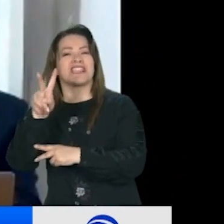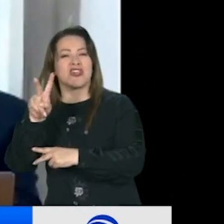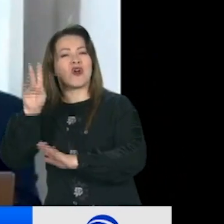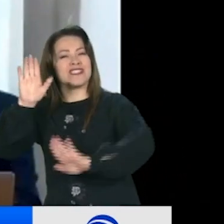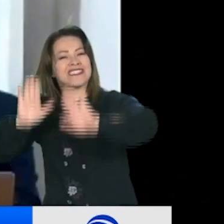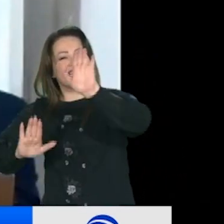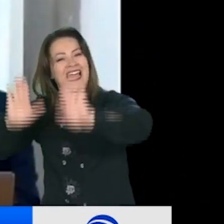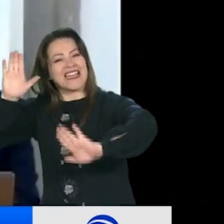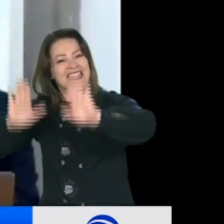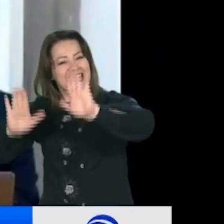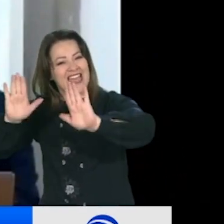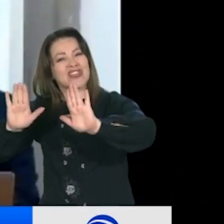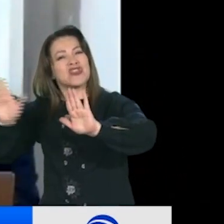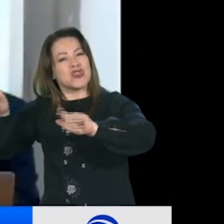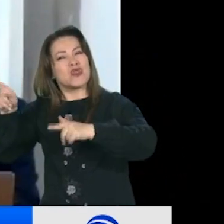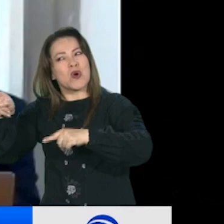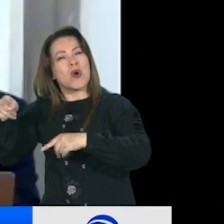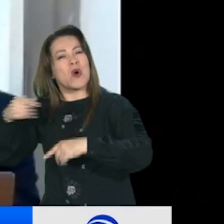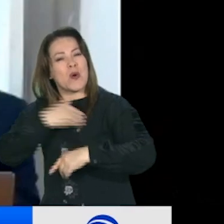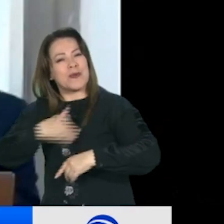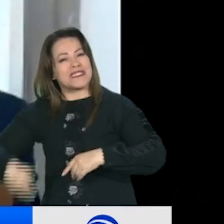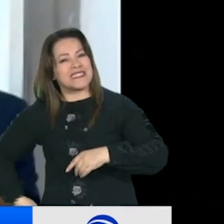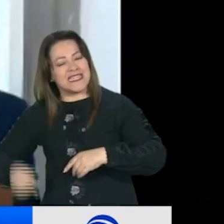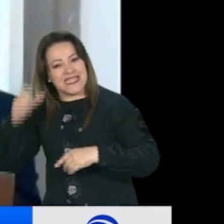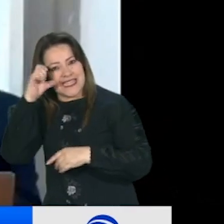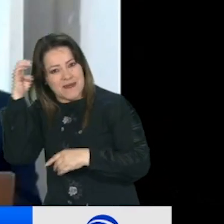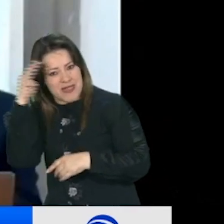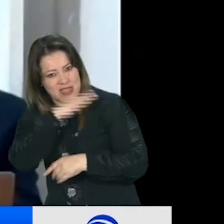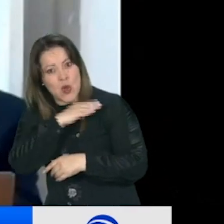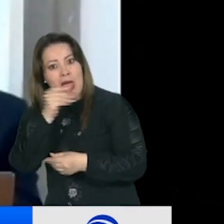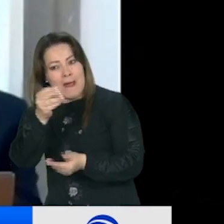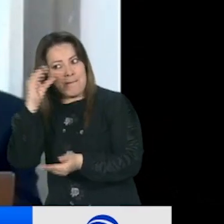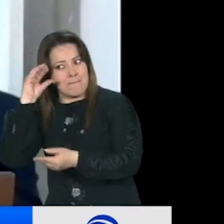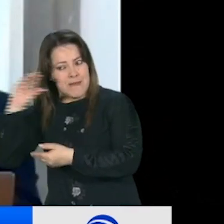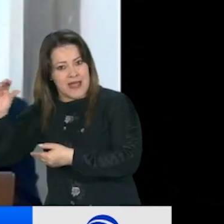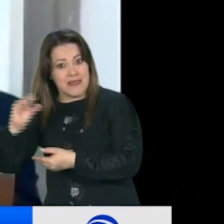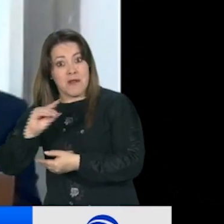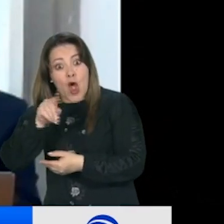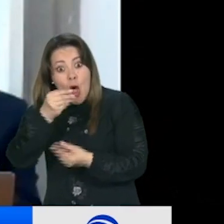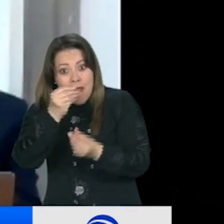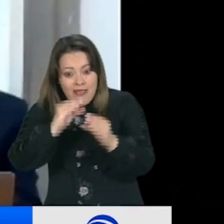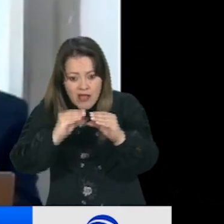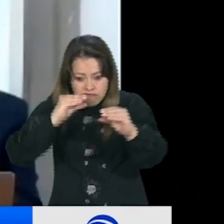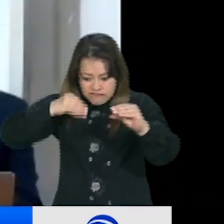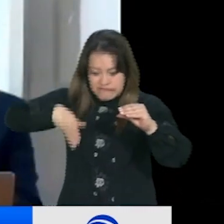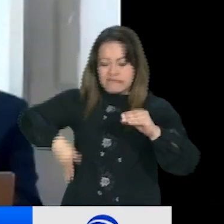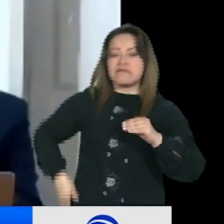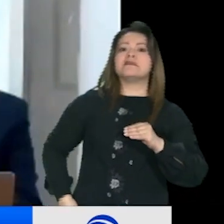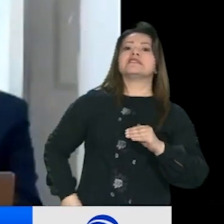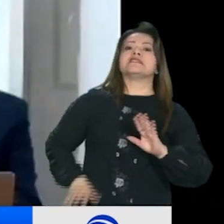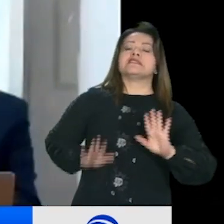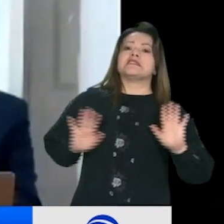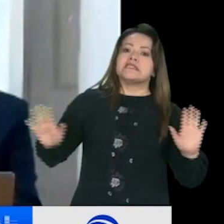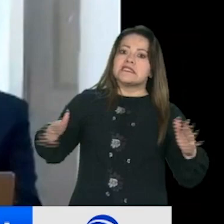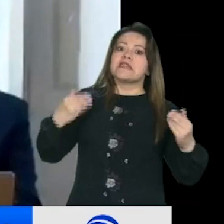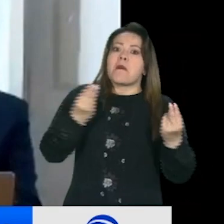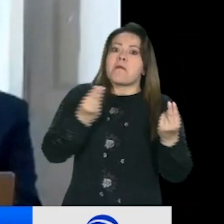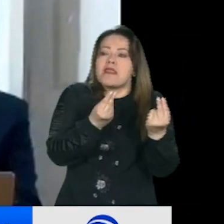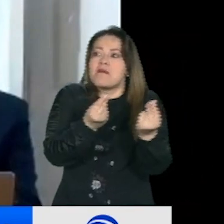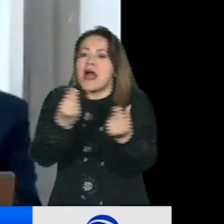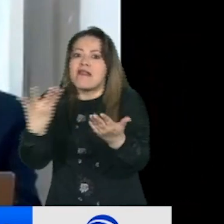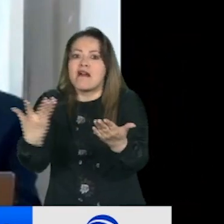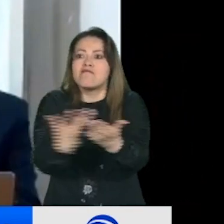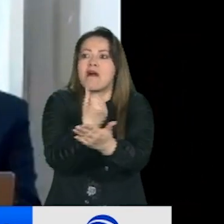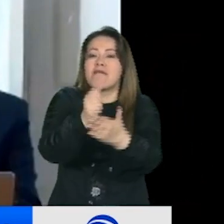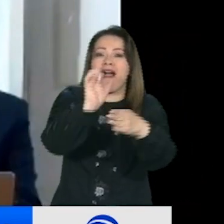Adicionalmente a ello, precisará sobre el posible aporte de altas sumas de dinero de grandes